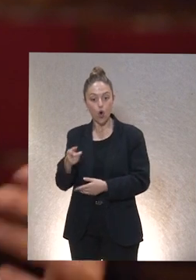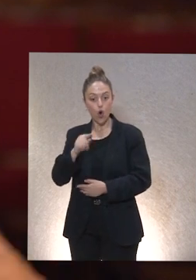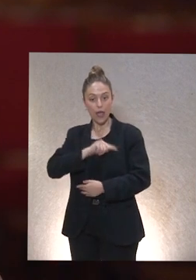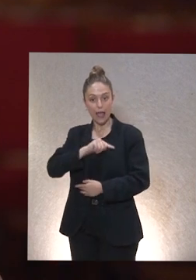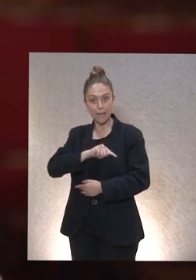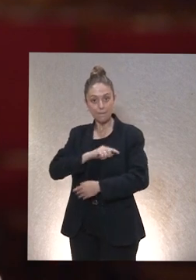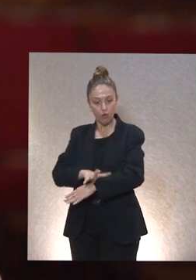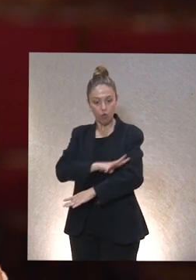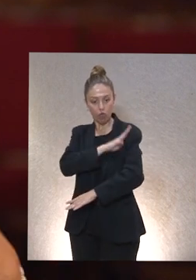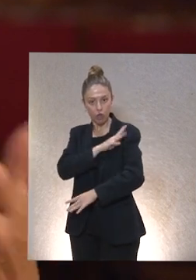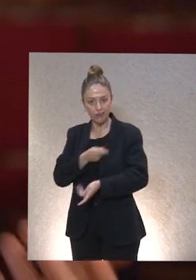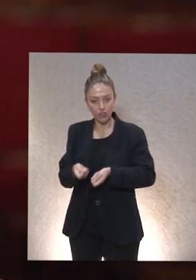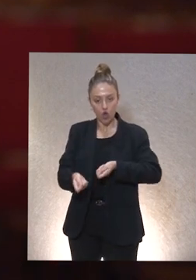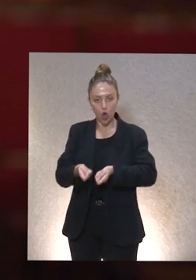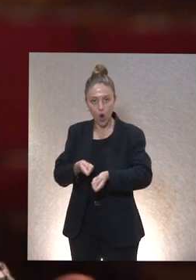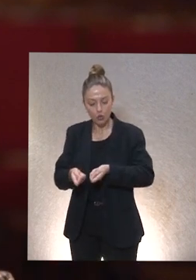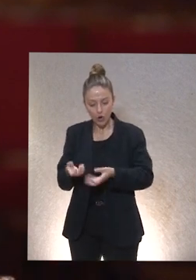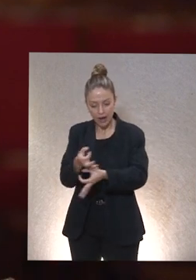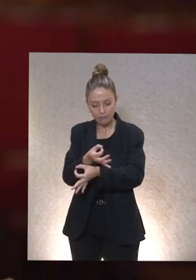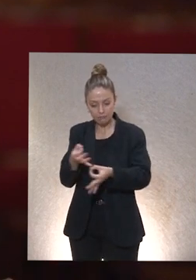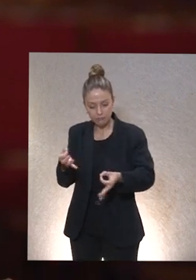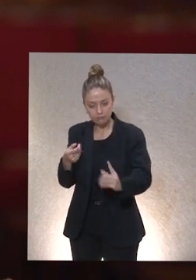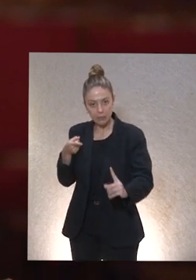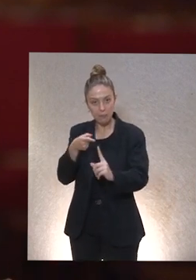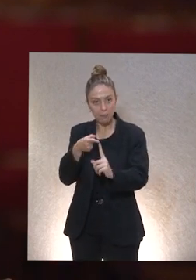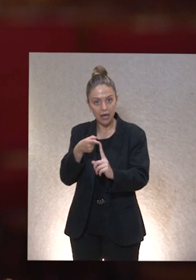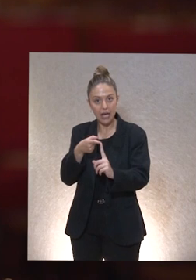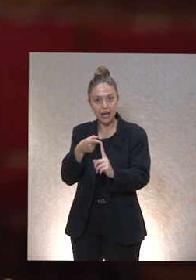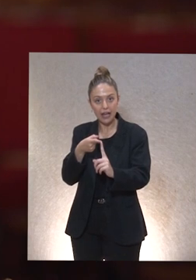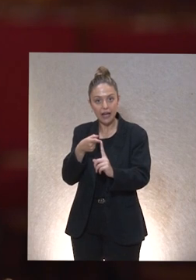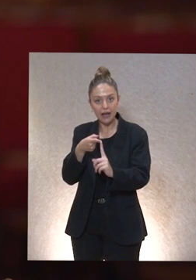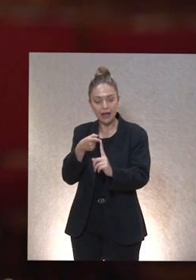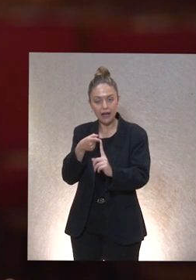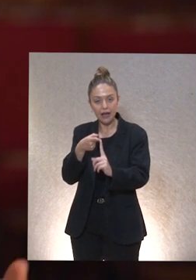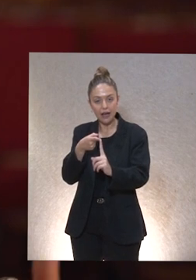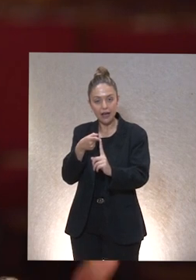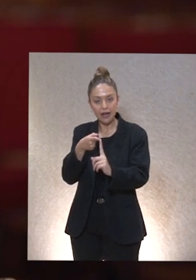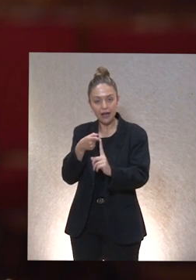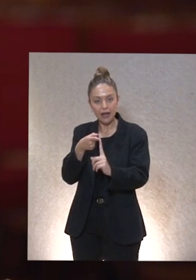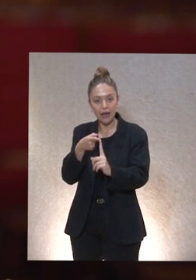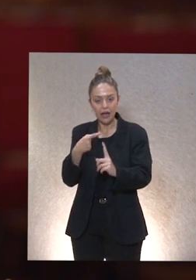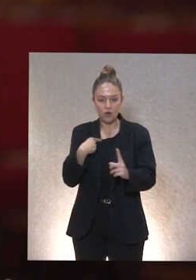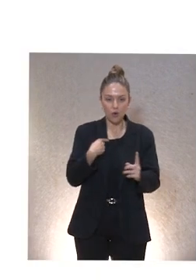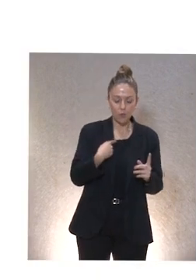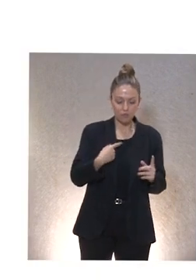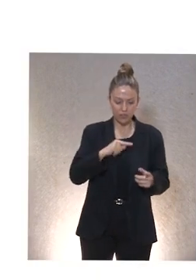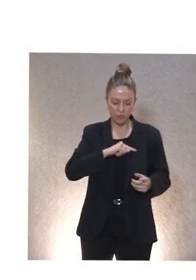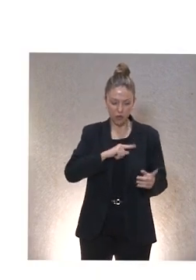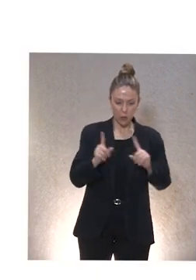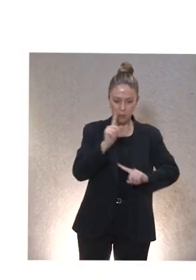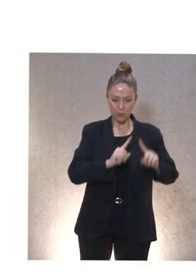de manera adecuada, para evitar relaciones que puedan generar conflicto emocional.